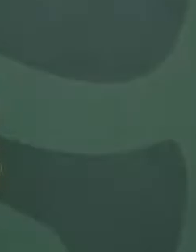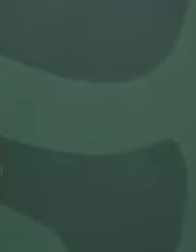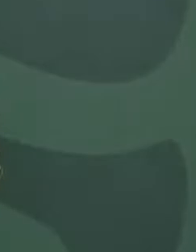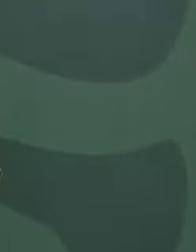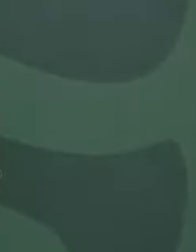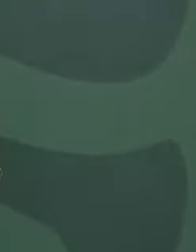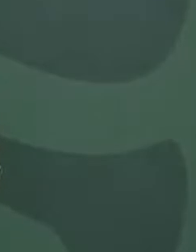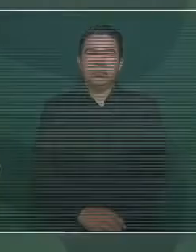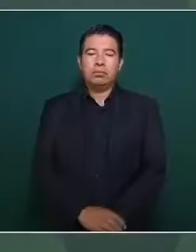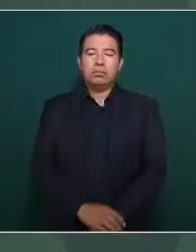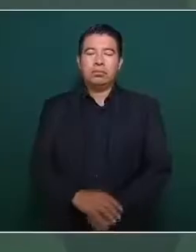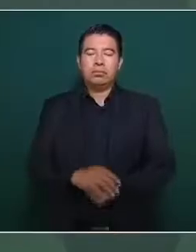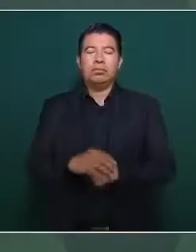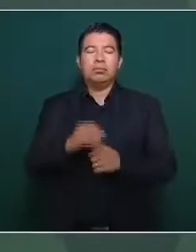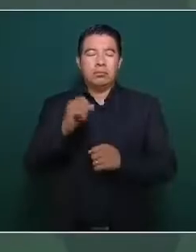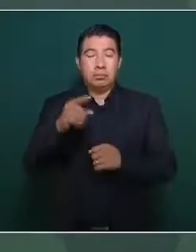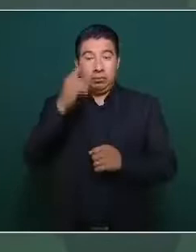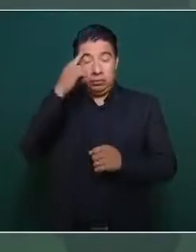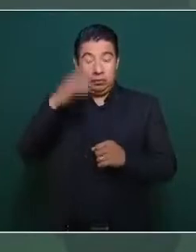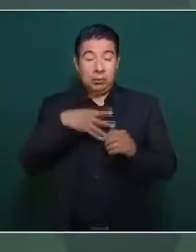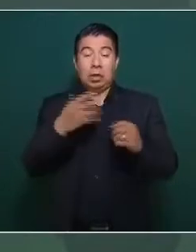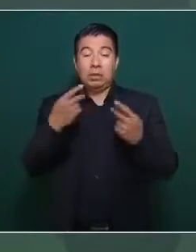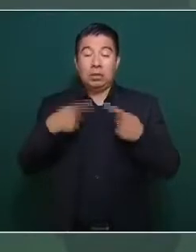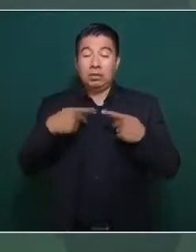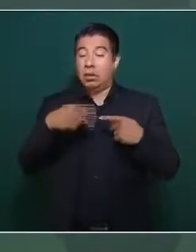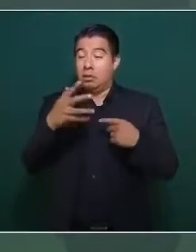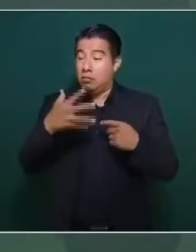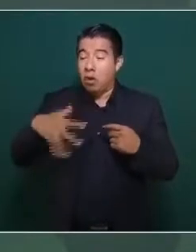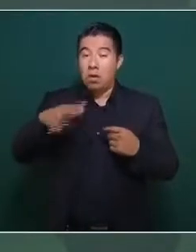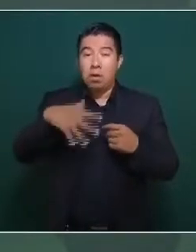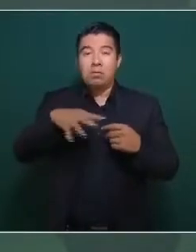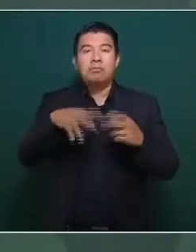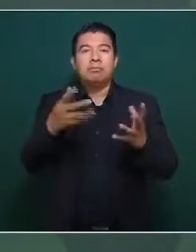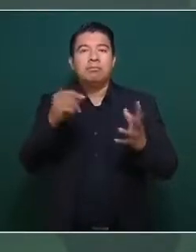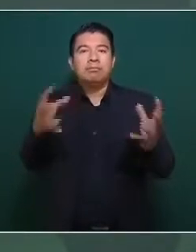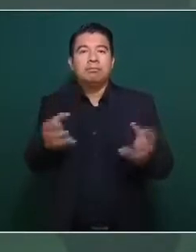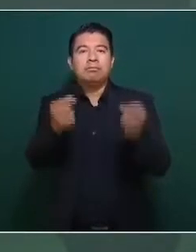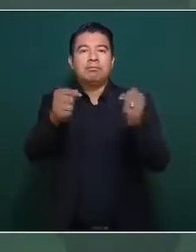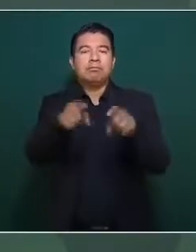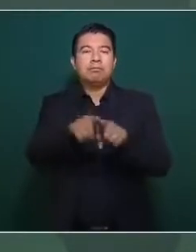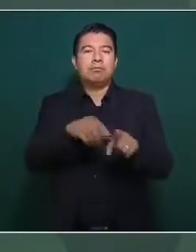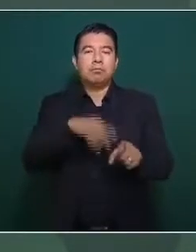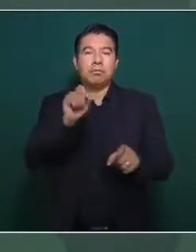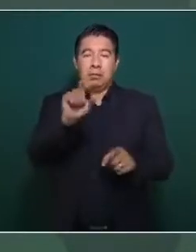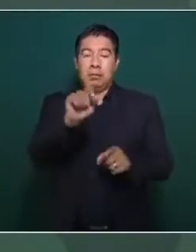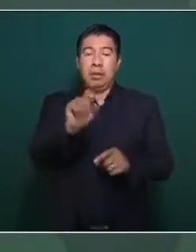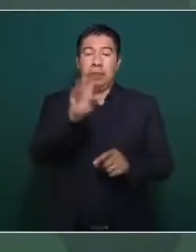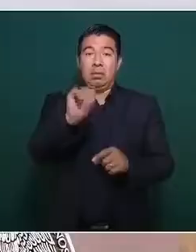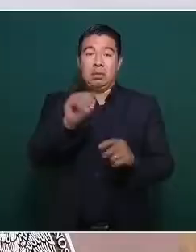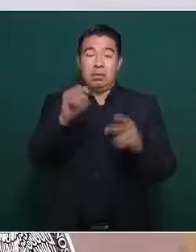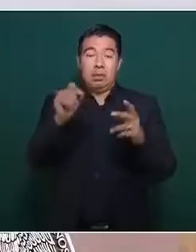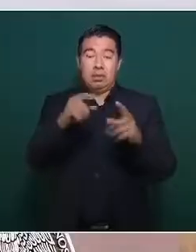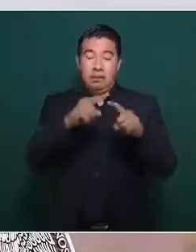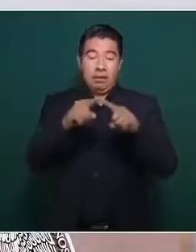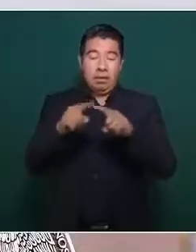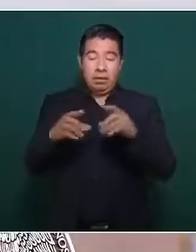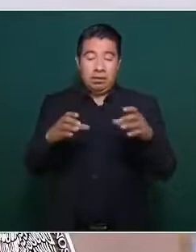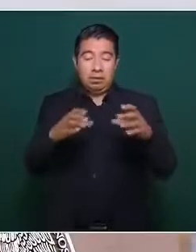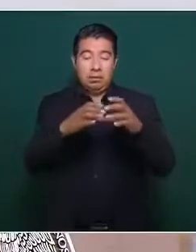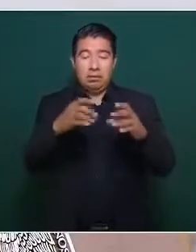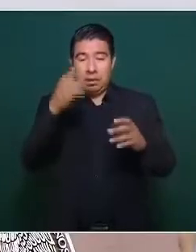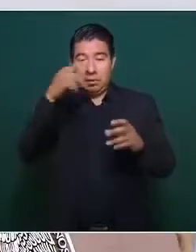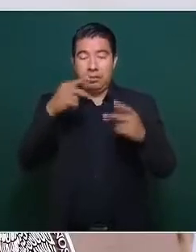En cuanto a búsqueda y rescate, se ha activado 29 elementos de las dependencias